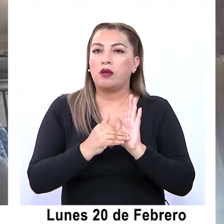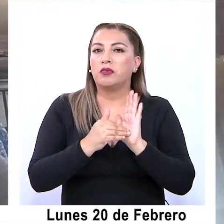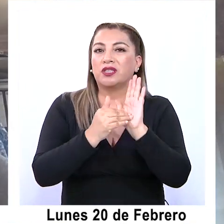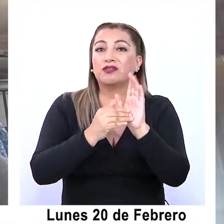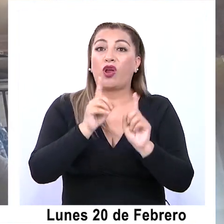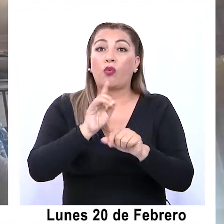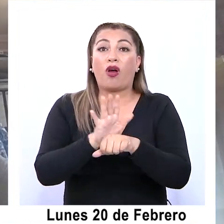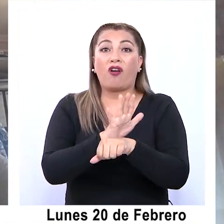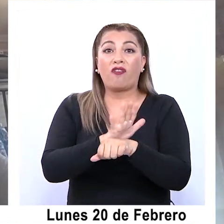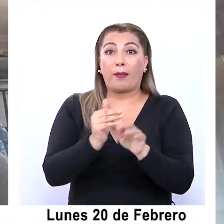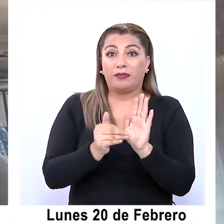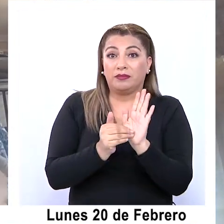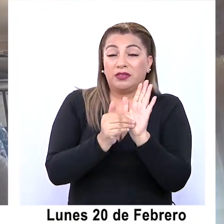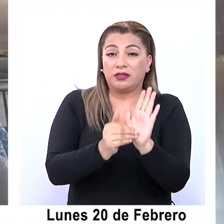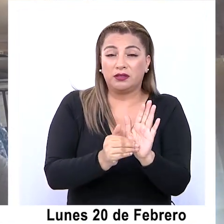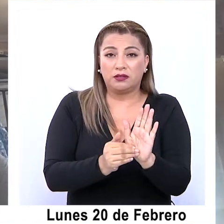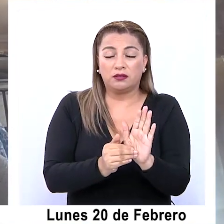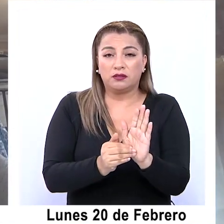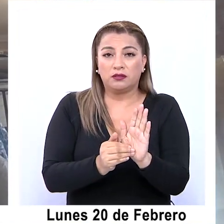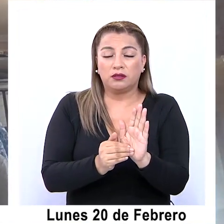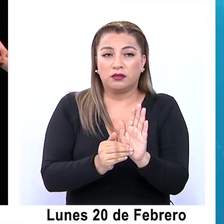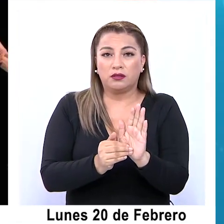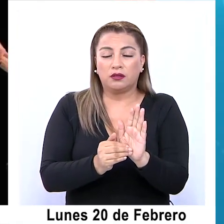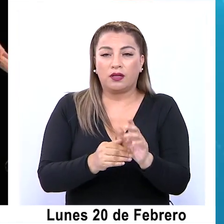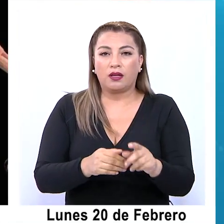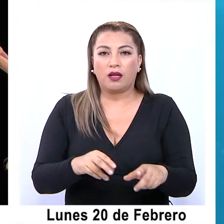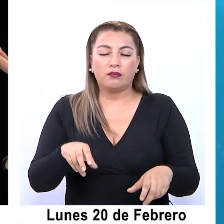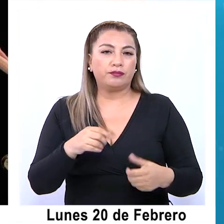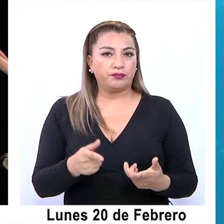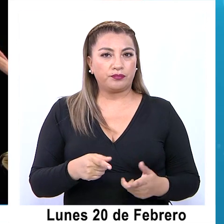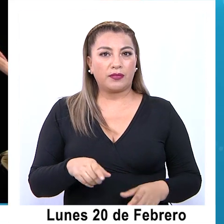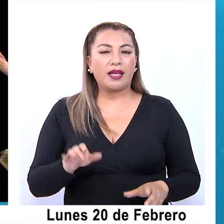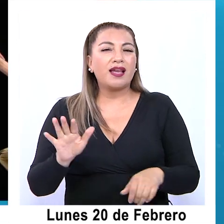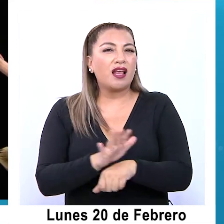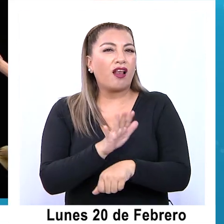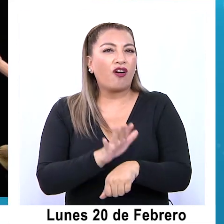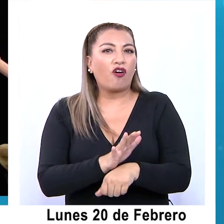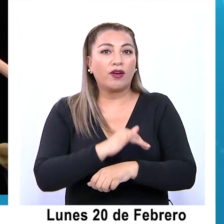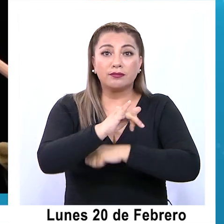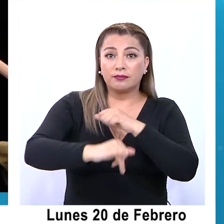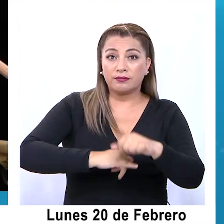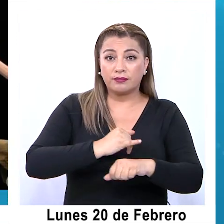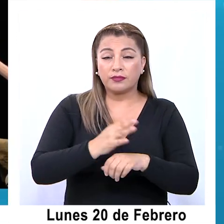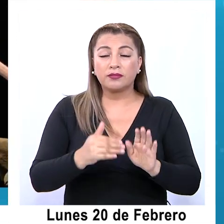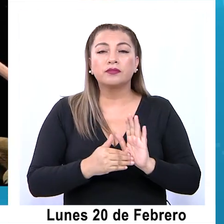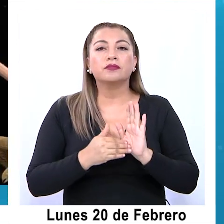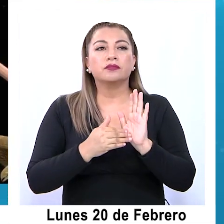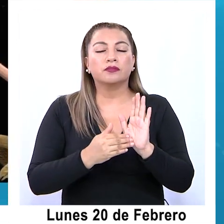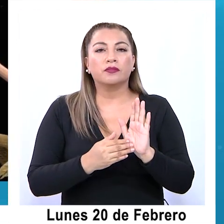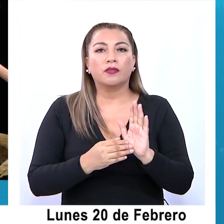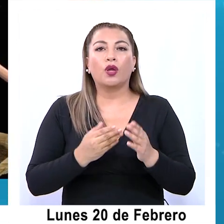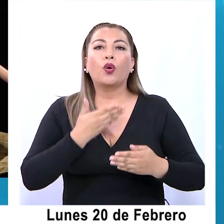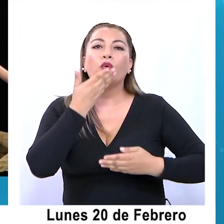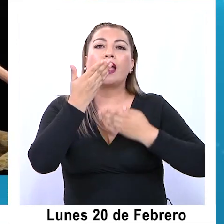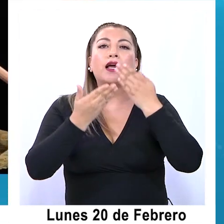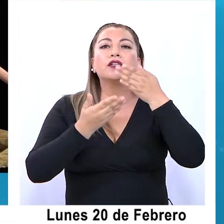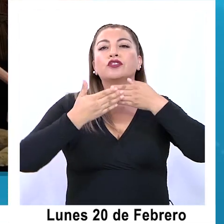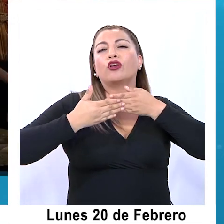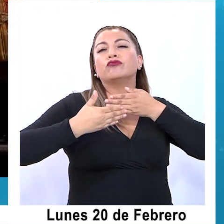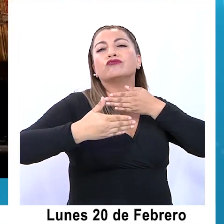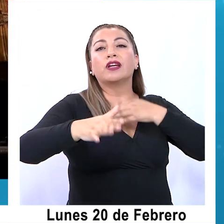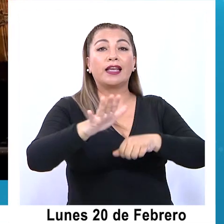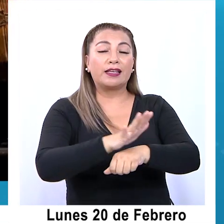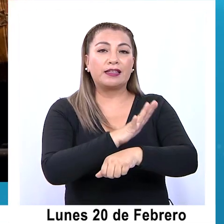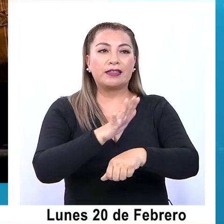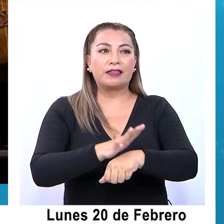obras, de espectáculos escénicos. Entre las obras internacionales destacan Una canción infinita del